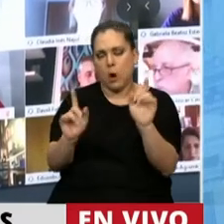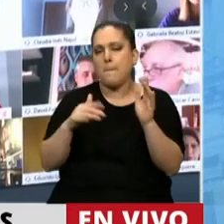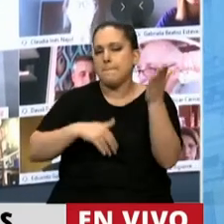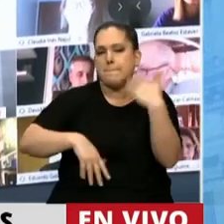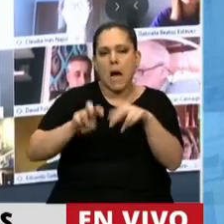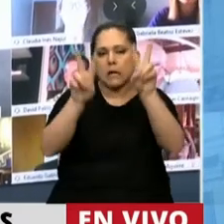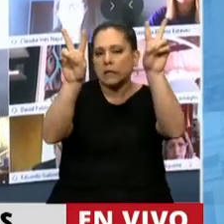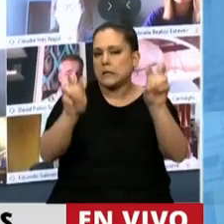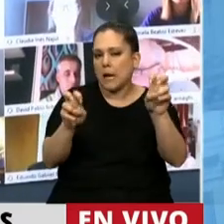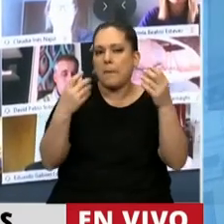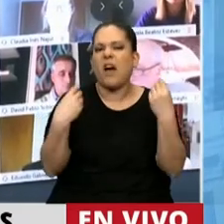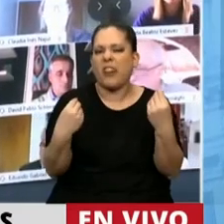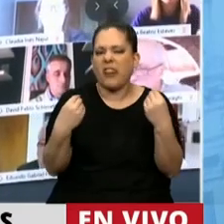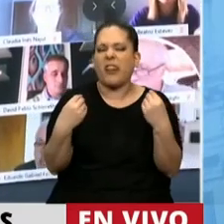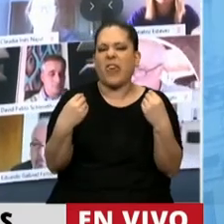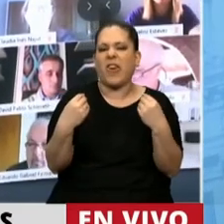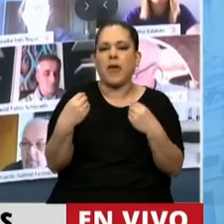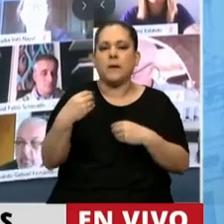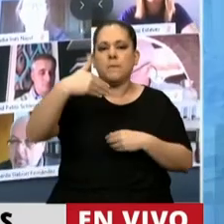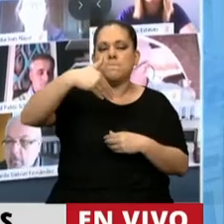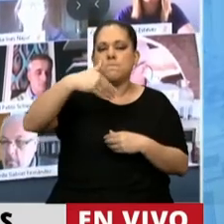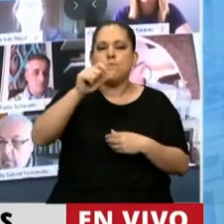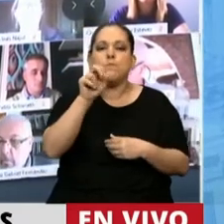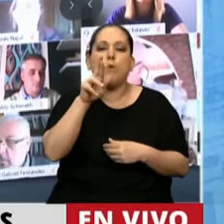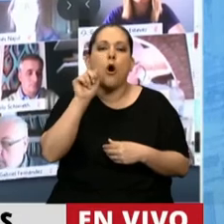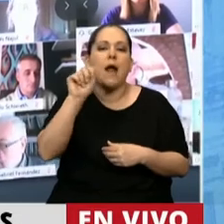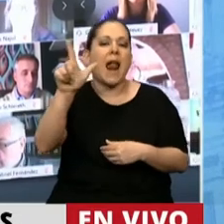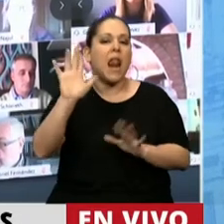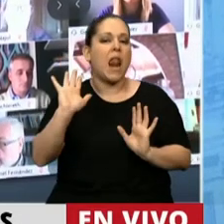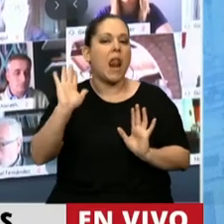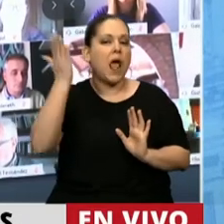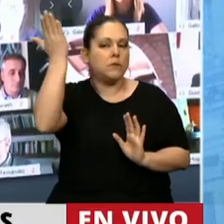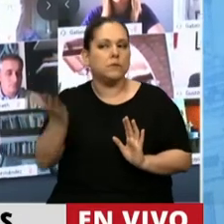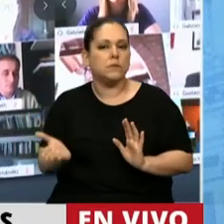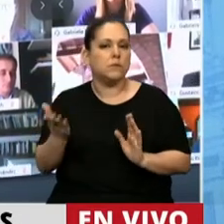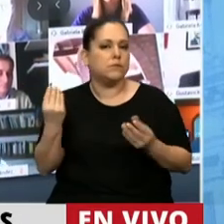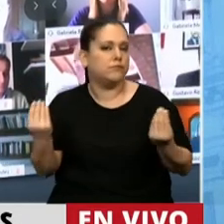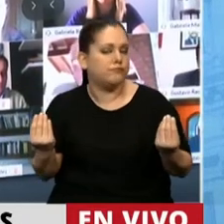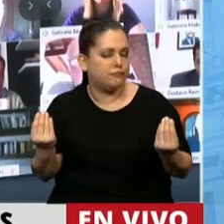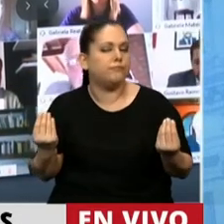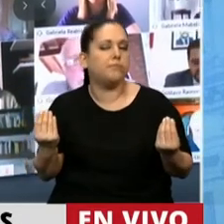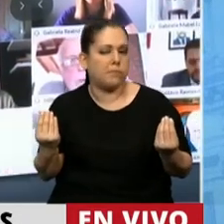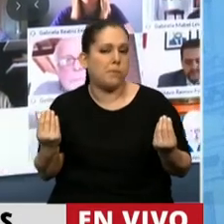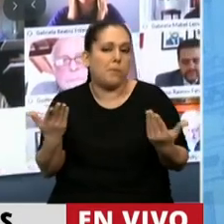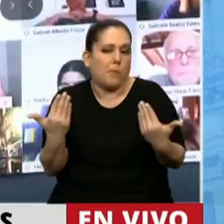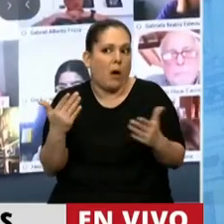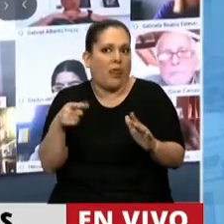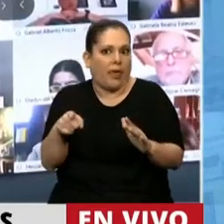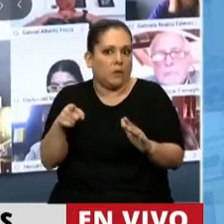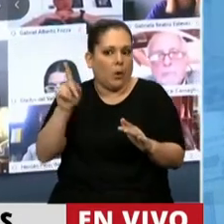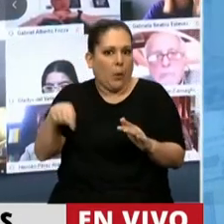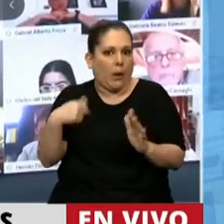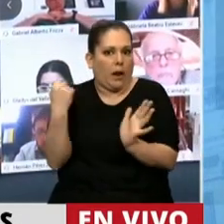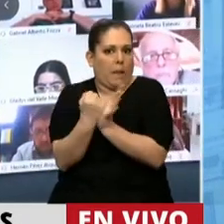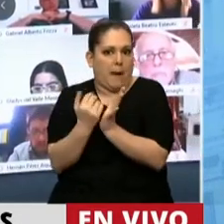todo lo que tiene que ver con la cuestión de la inhabilidad moral. Por supuesto que es, porque esto puede dejar antecedentes, por